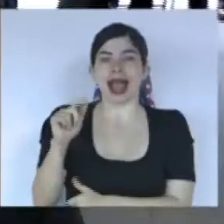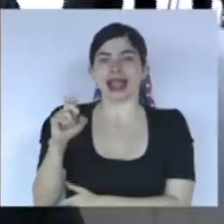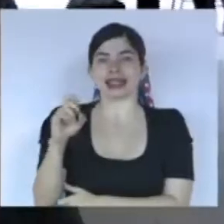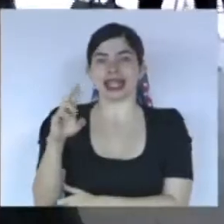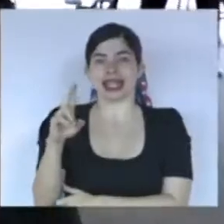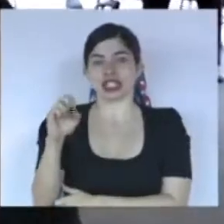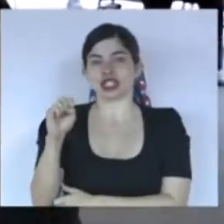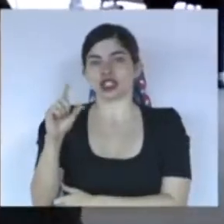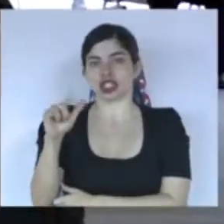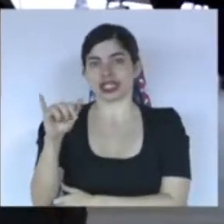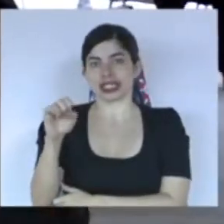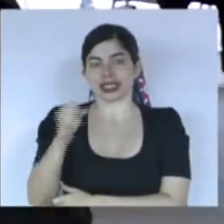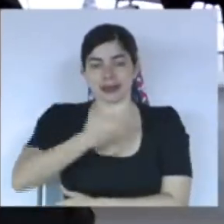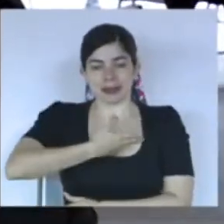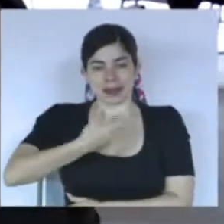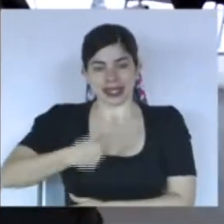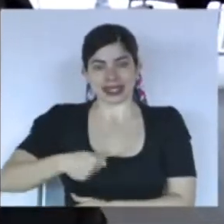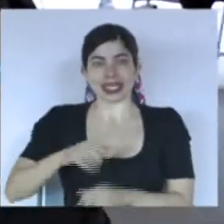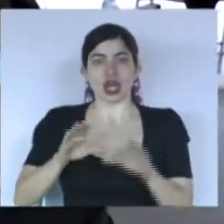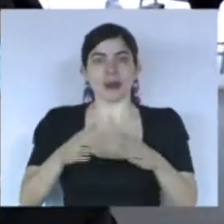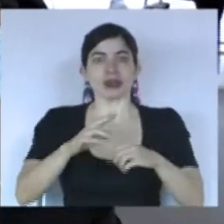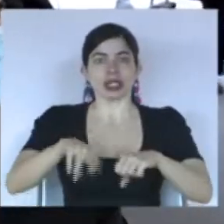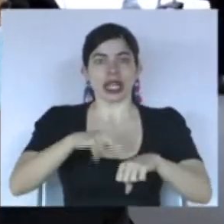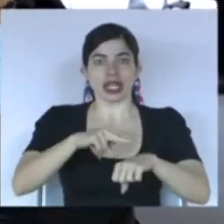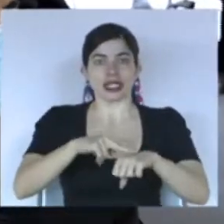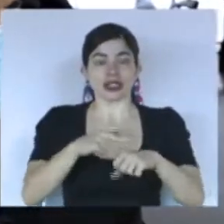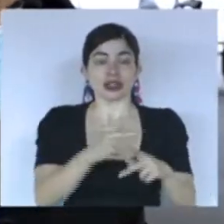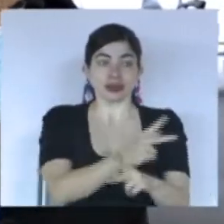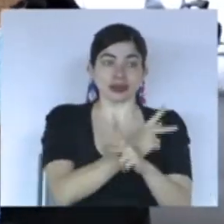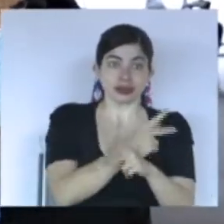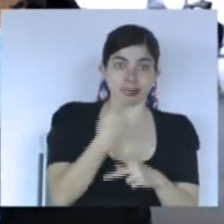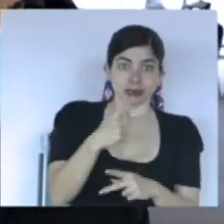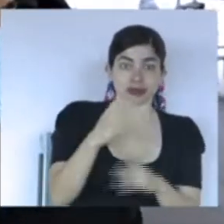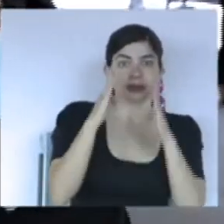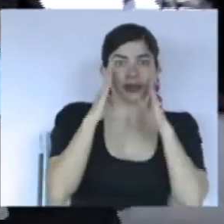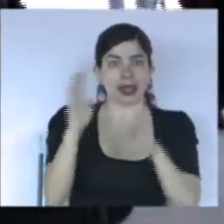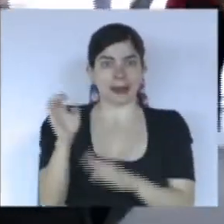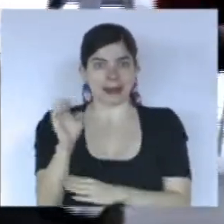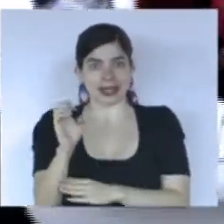presidente de la Comisión Nacional de Prevención de Riesgos y Atención de Emergencias.